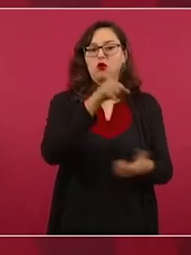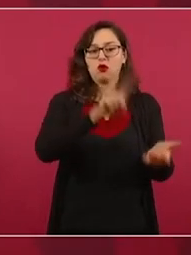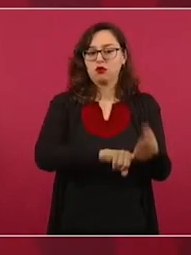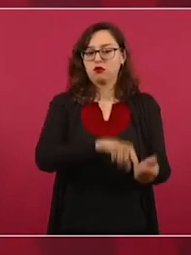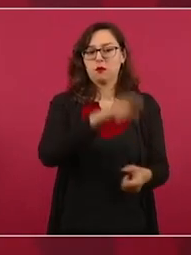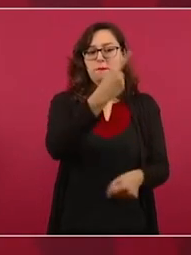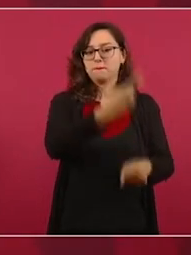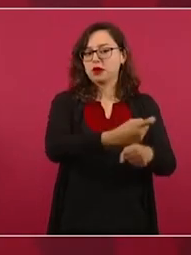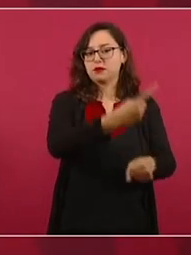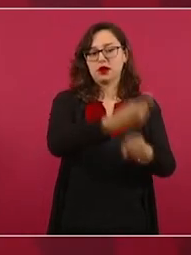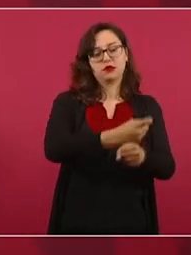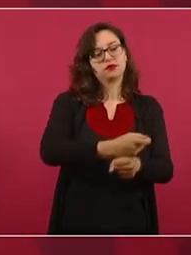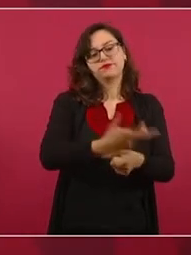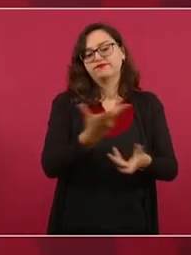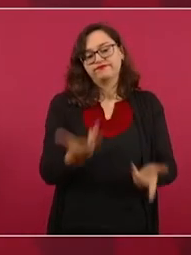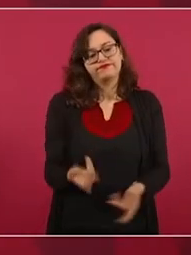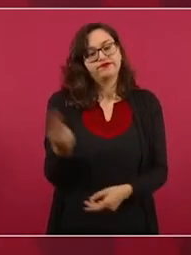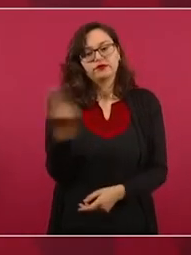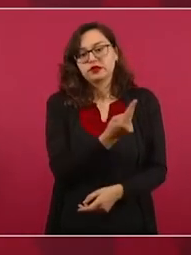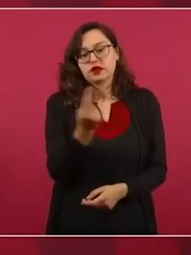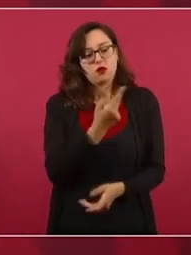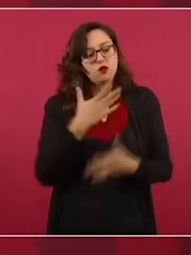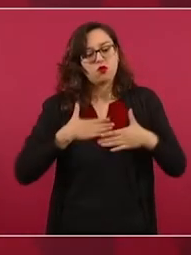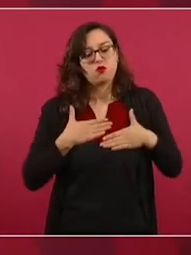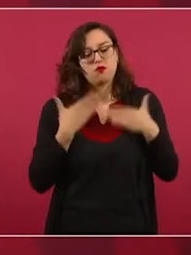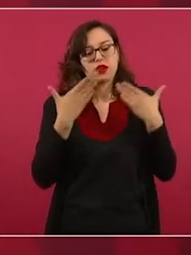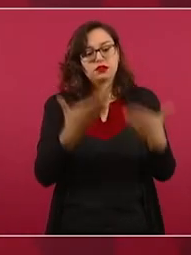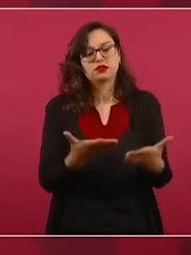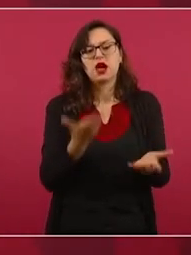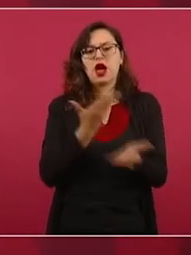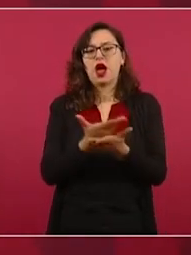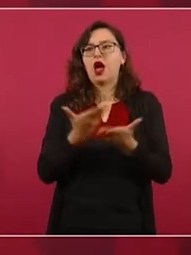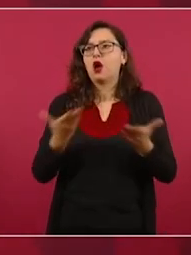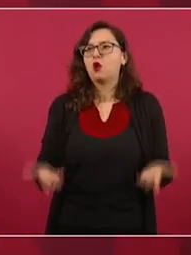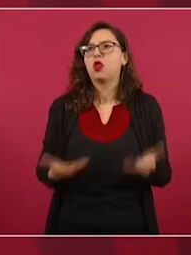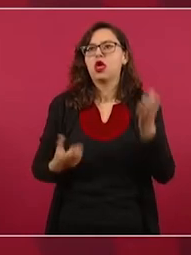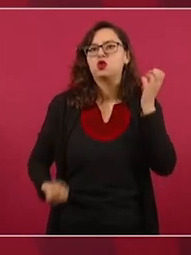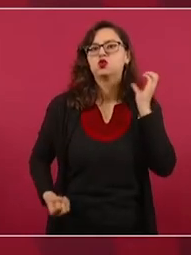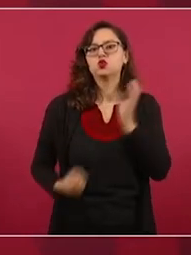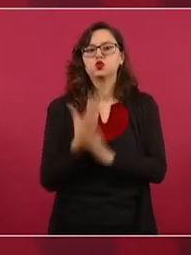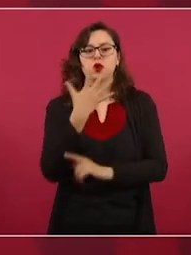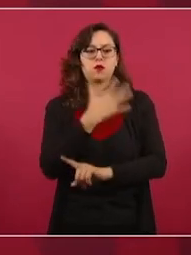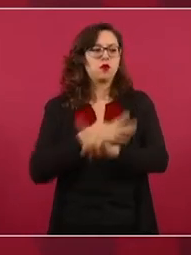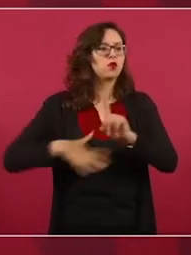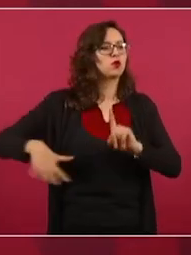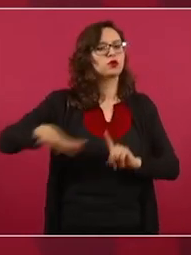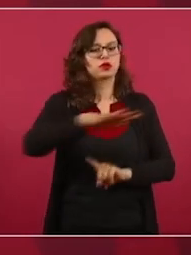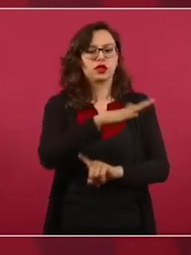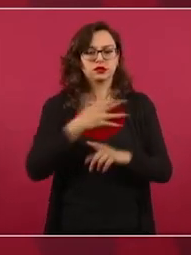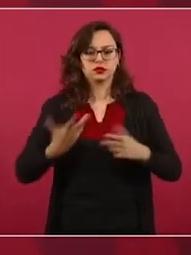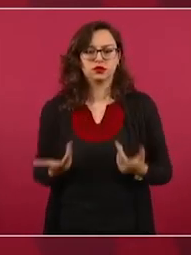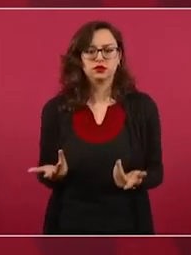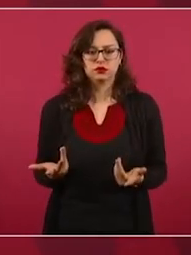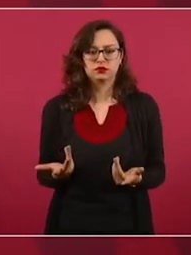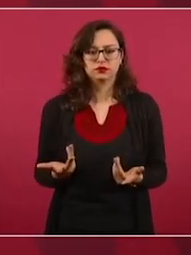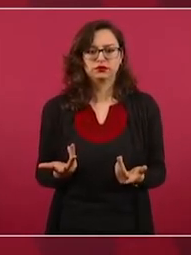No es de que hacen una maniobra